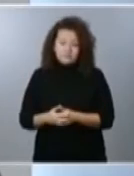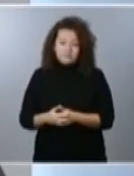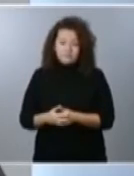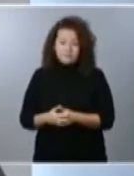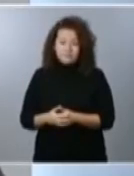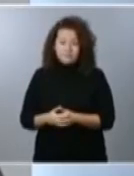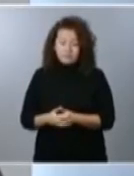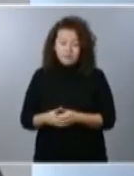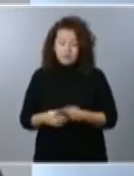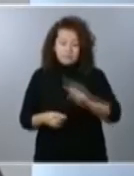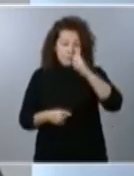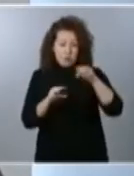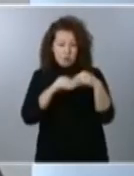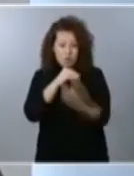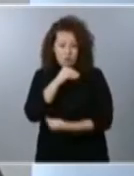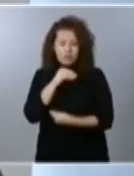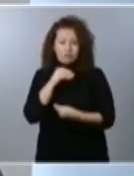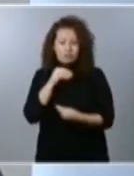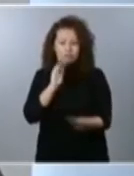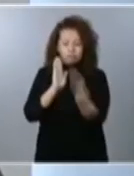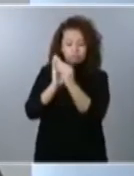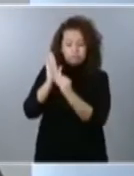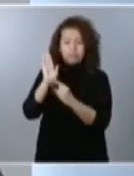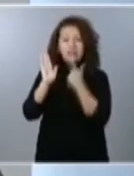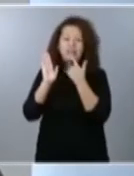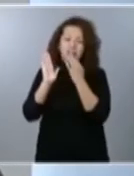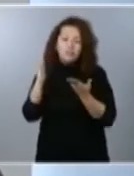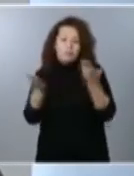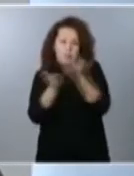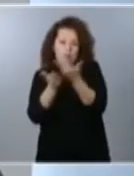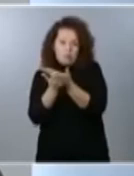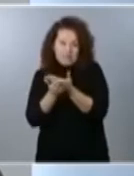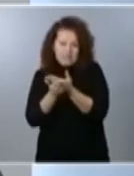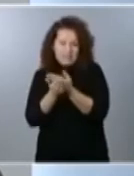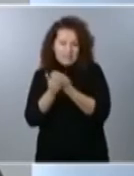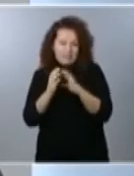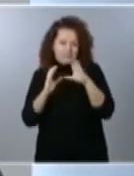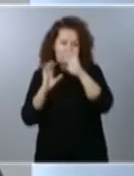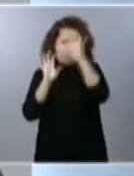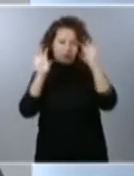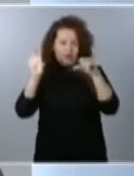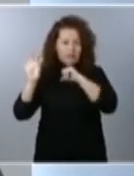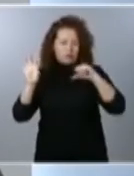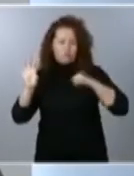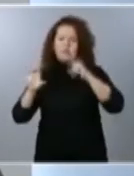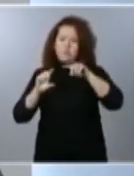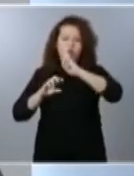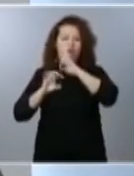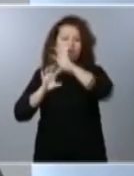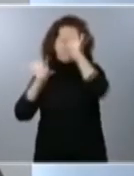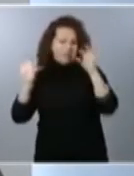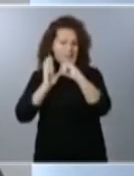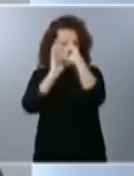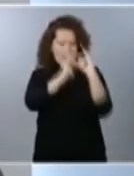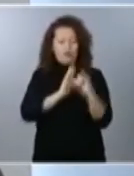documentos recogen ya propuestas de comunidades autónomas, también de otros países de nuestro entorno, vamos a recoger todas las observaciones